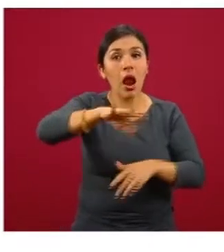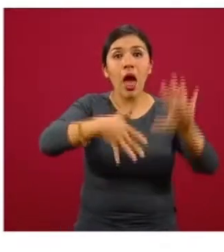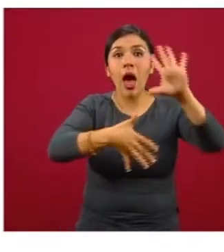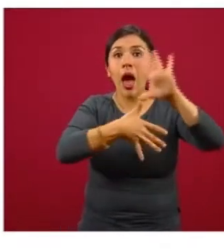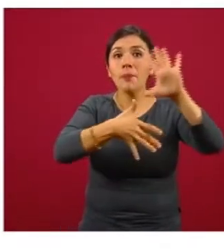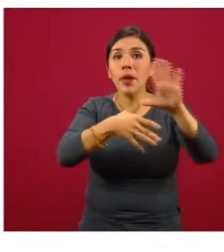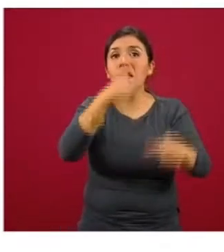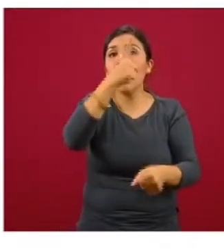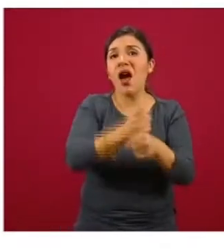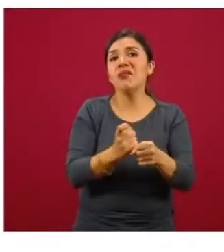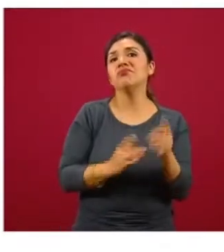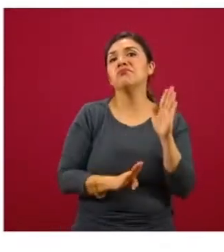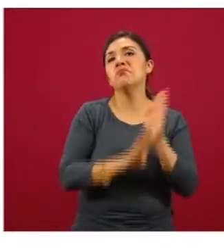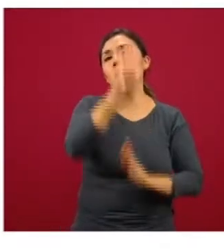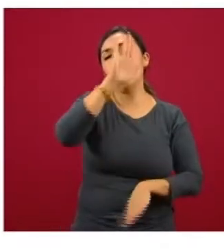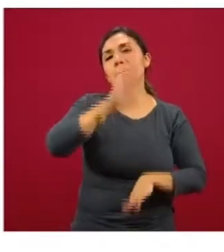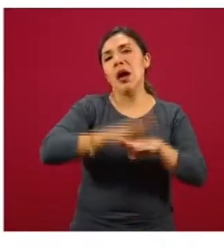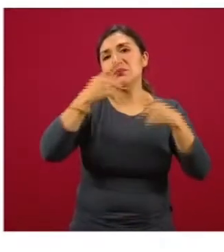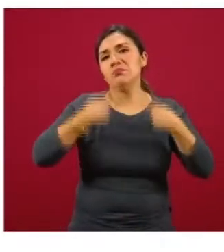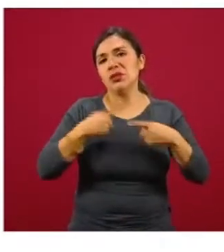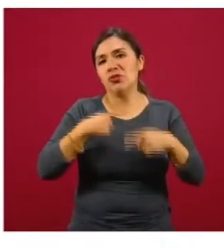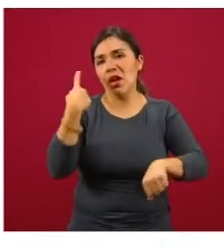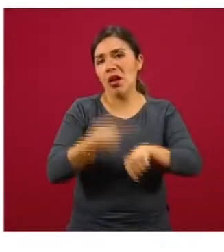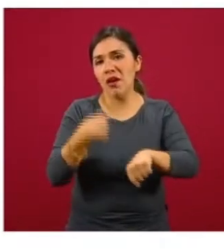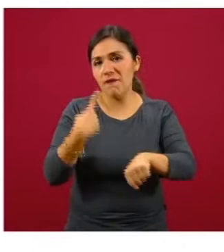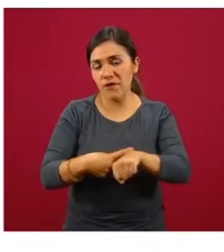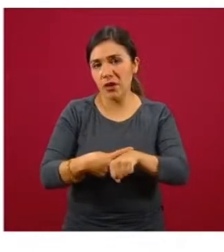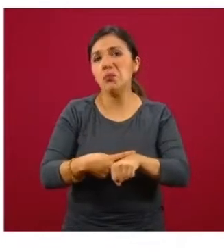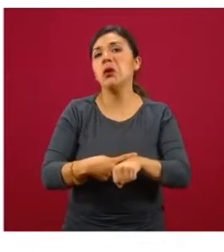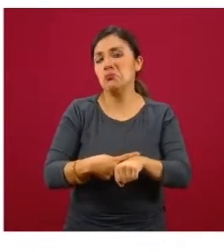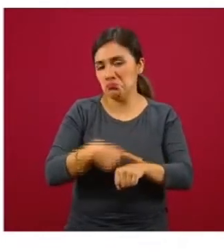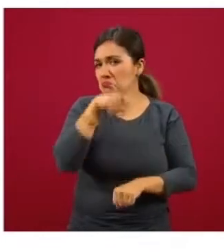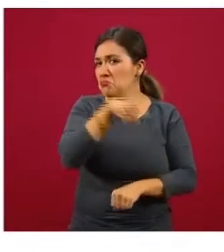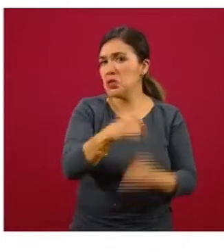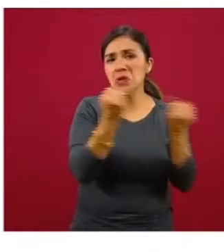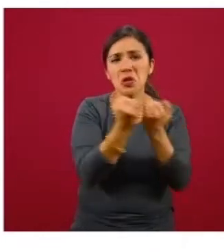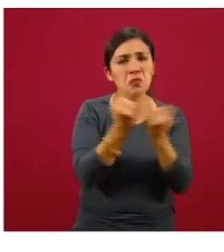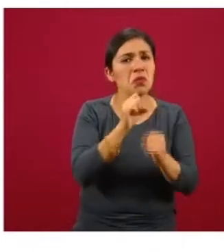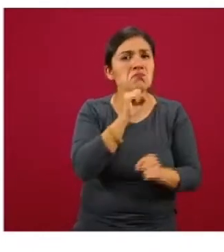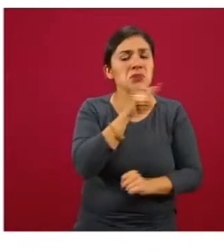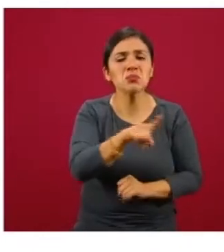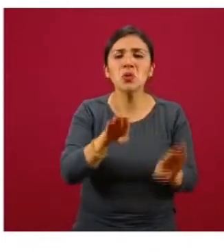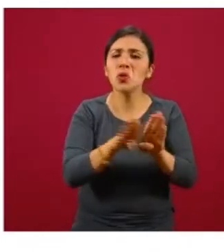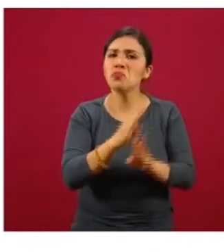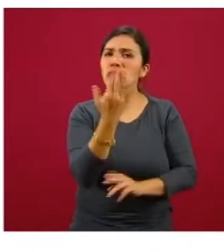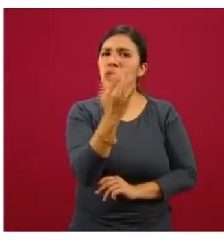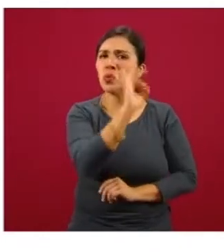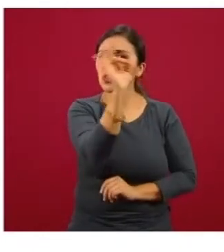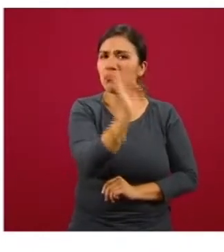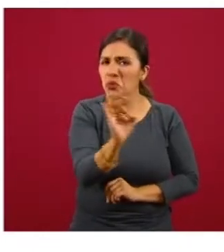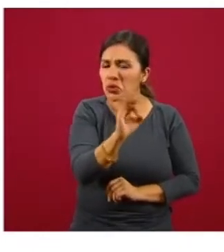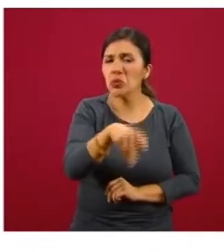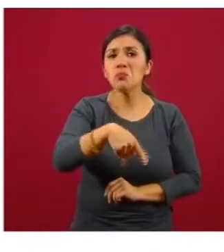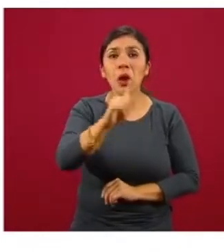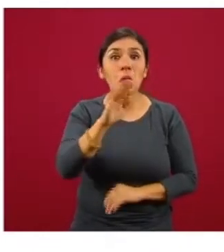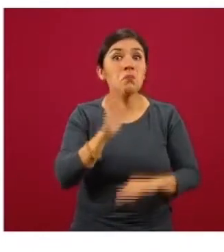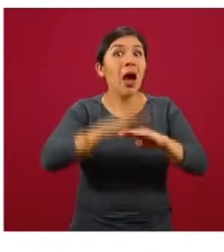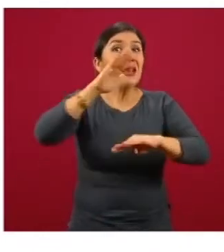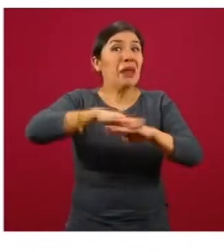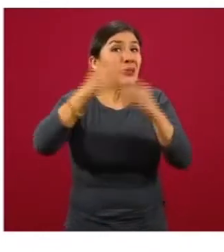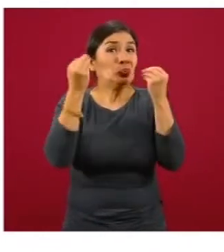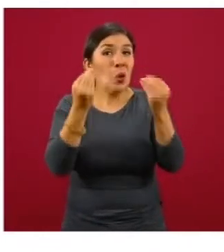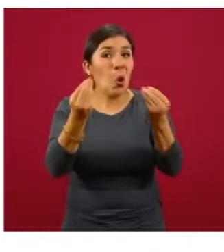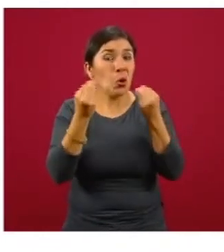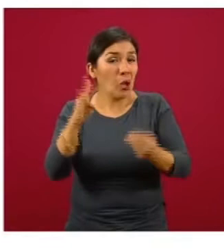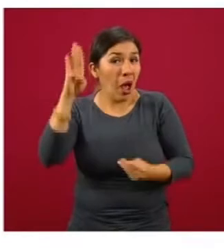.746 casos sospechosos y un total de 155.932 personas estudiadas. José Luis Salomía, director